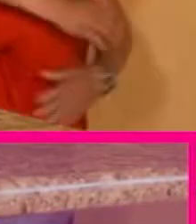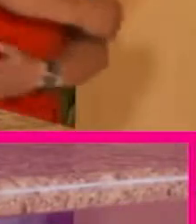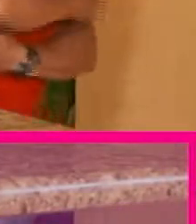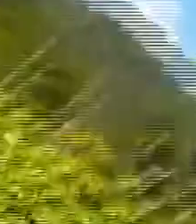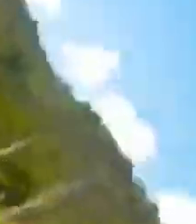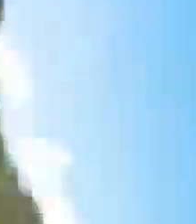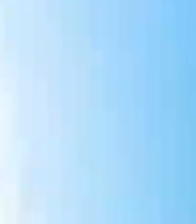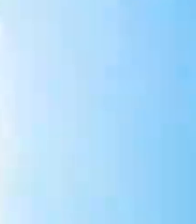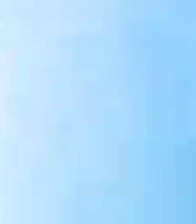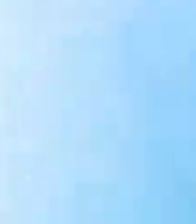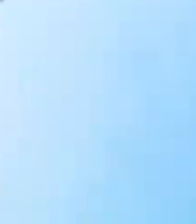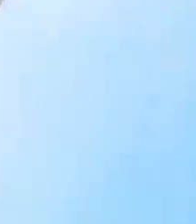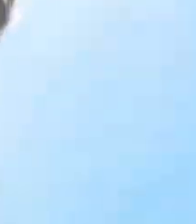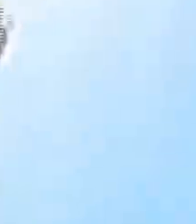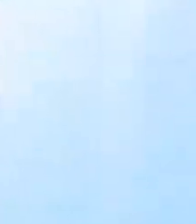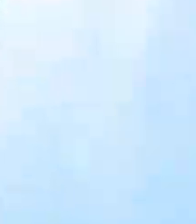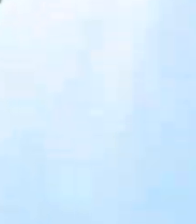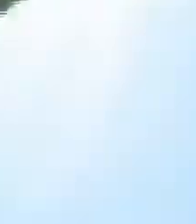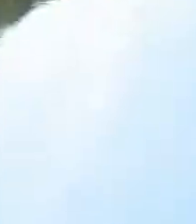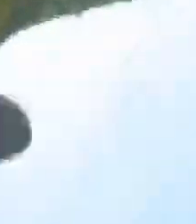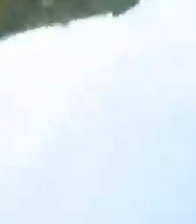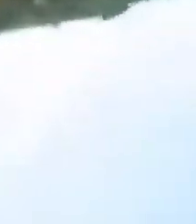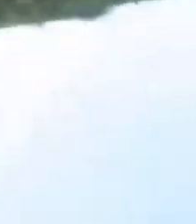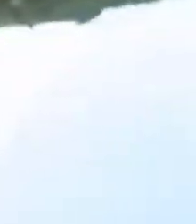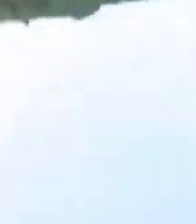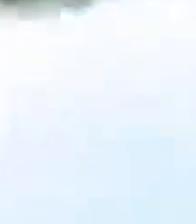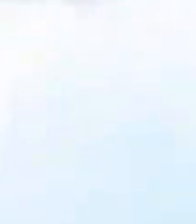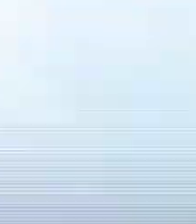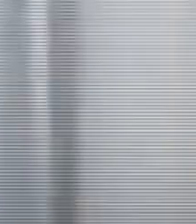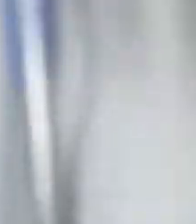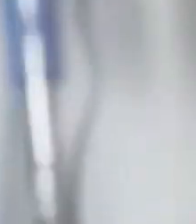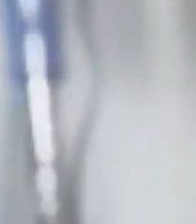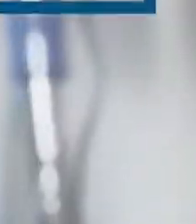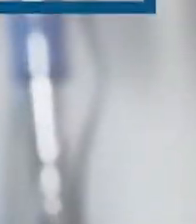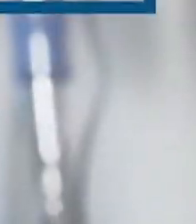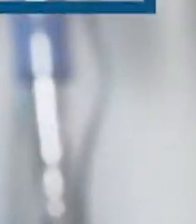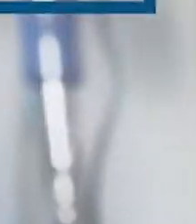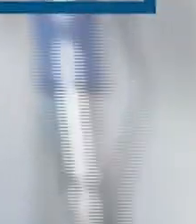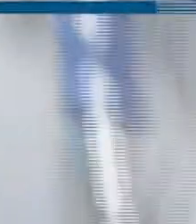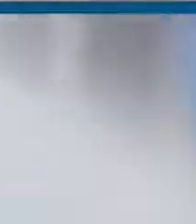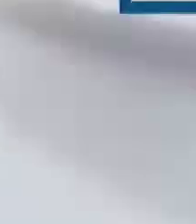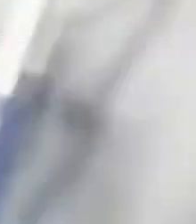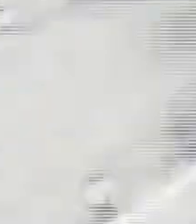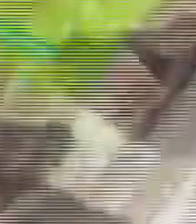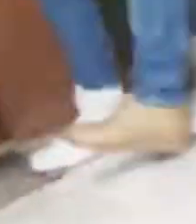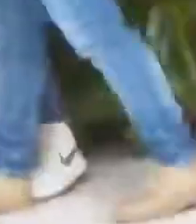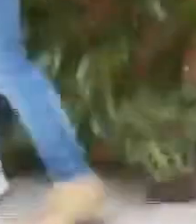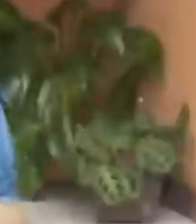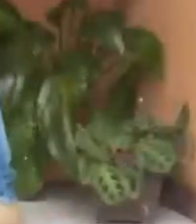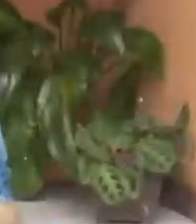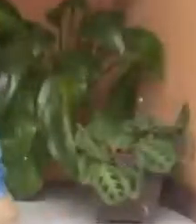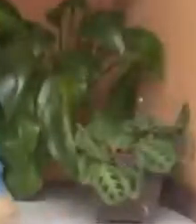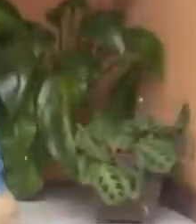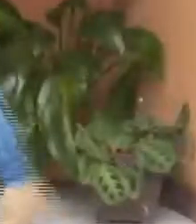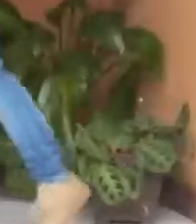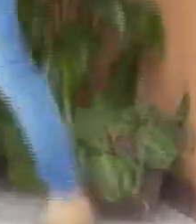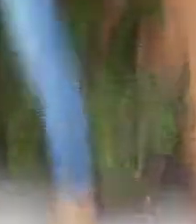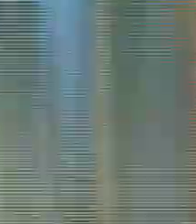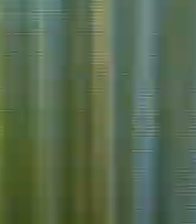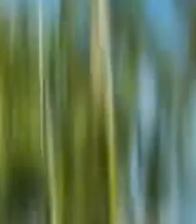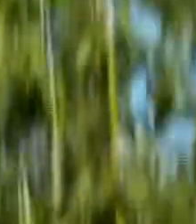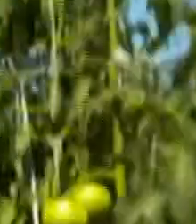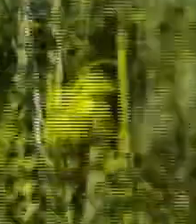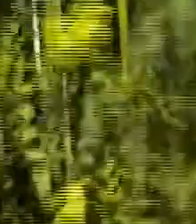tuve COVID Estuve internado 15 días Vi personas morir De lo que yo tenía Y eso no lo quiero Para mi